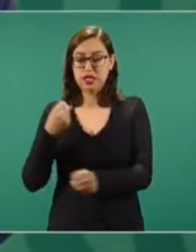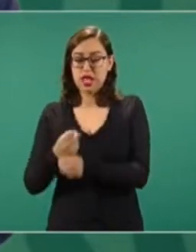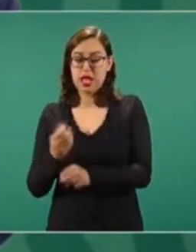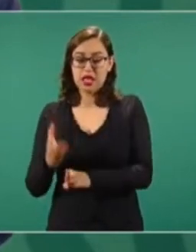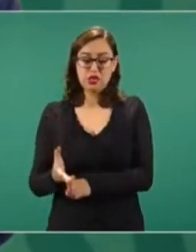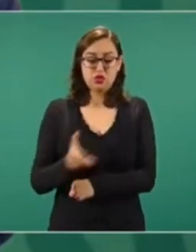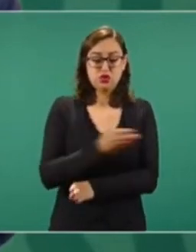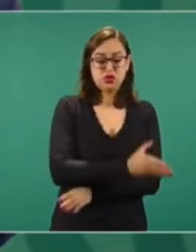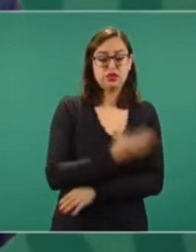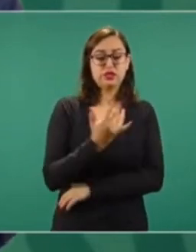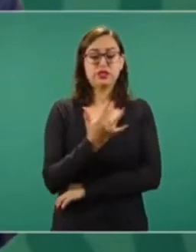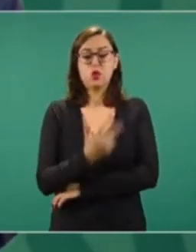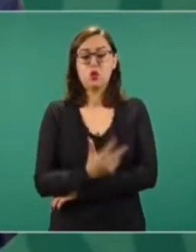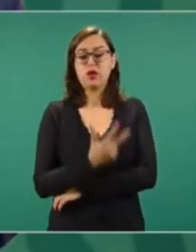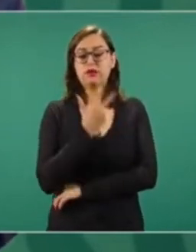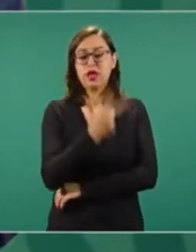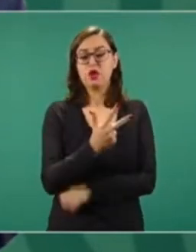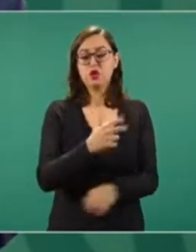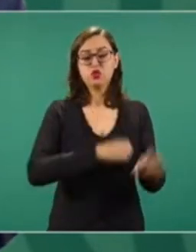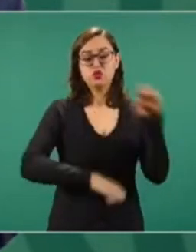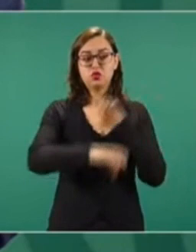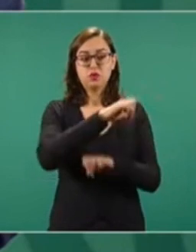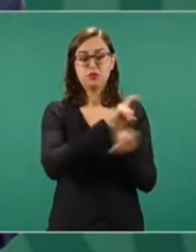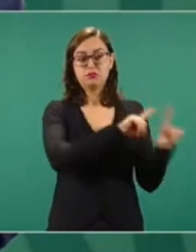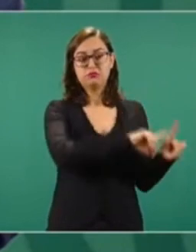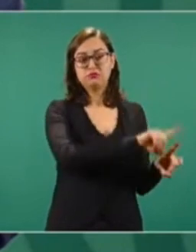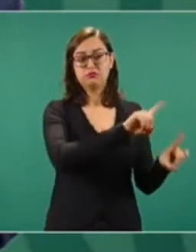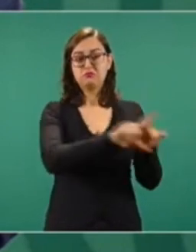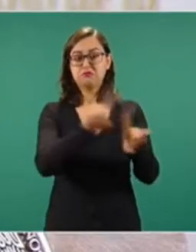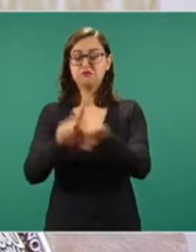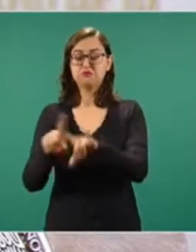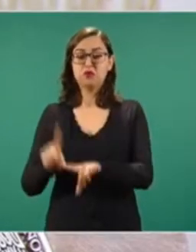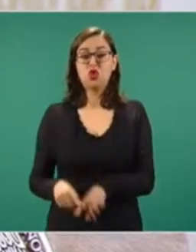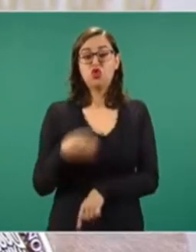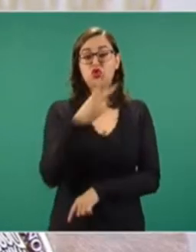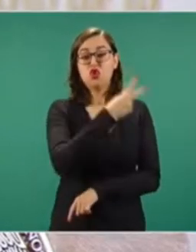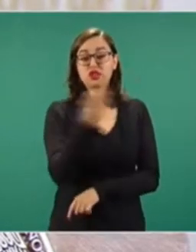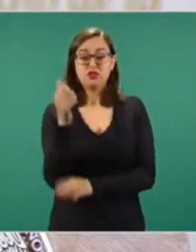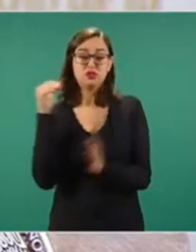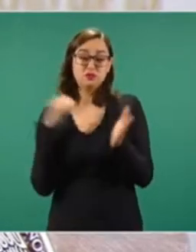pagar cerca de 200 mil millones de pesos,